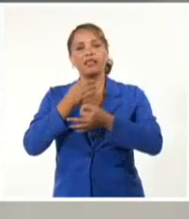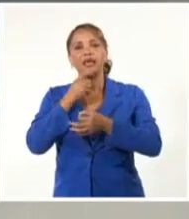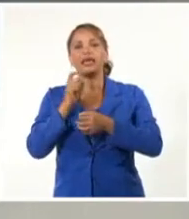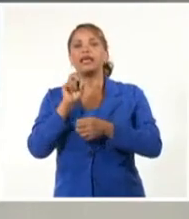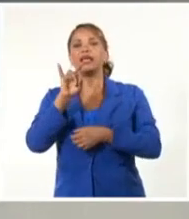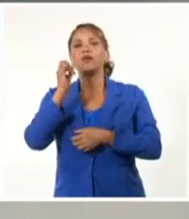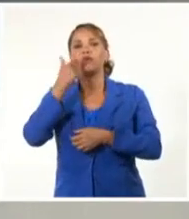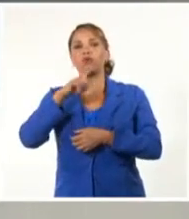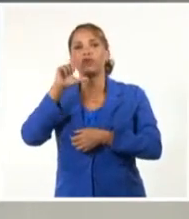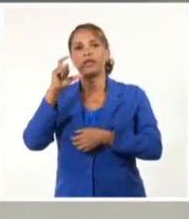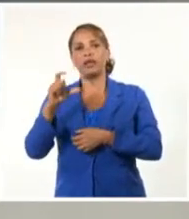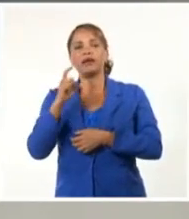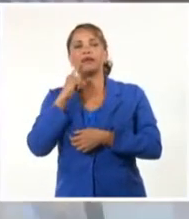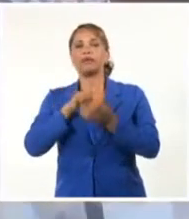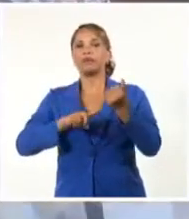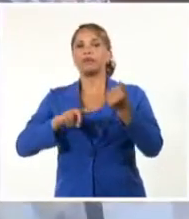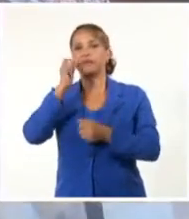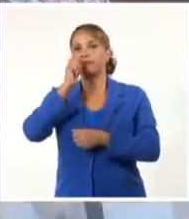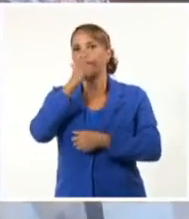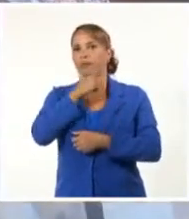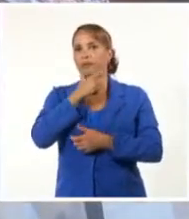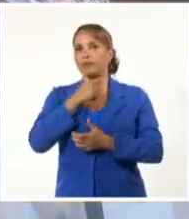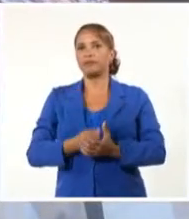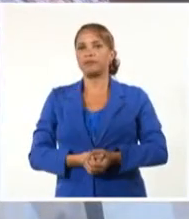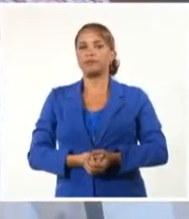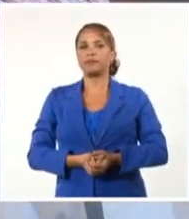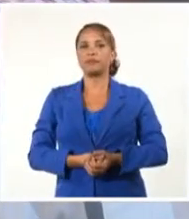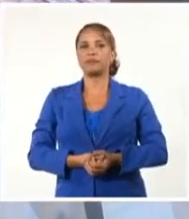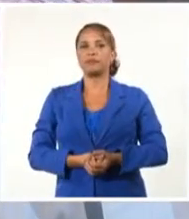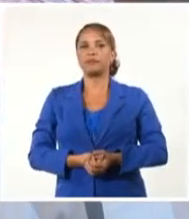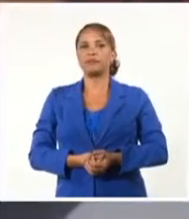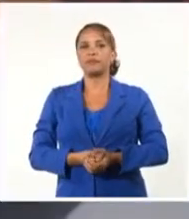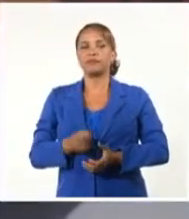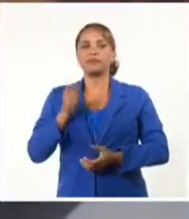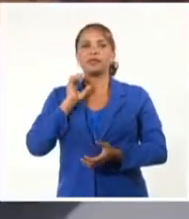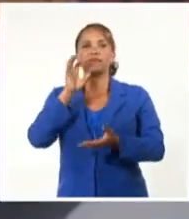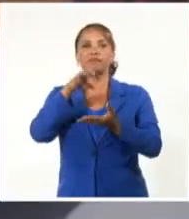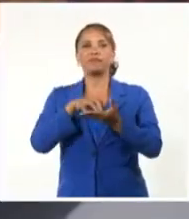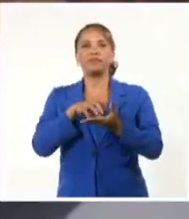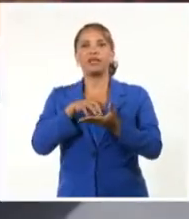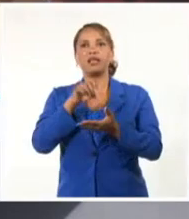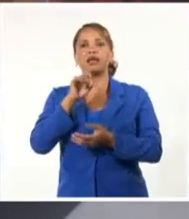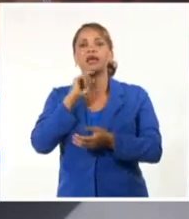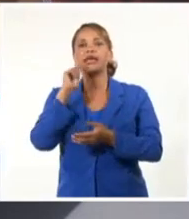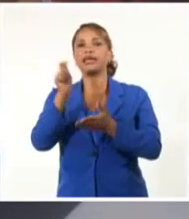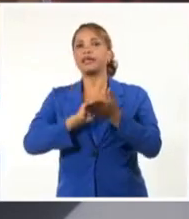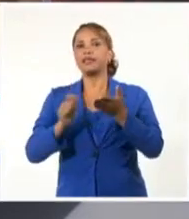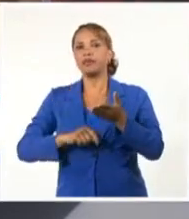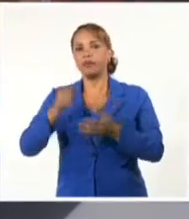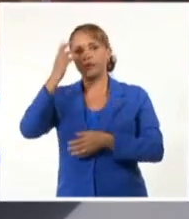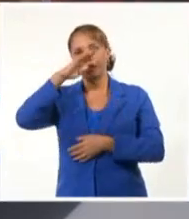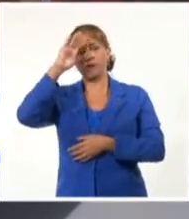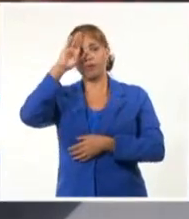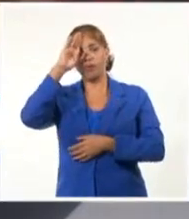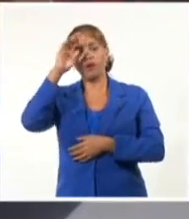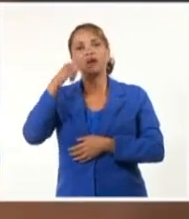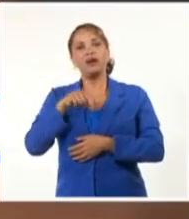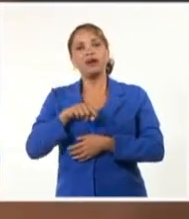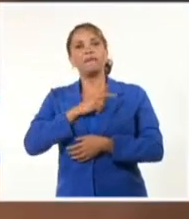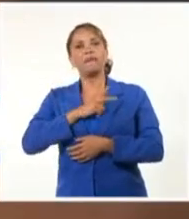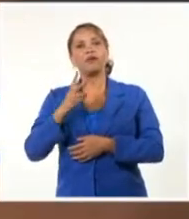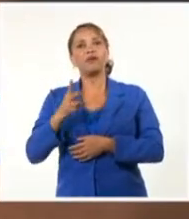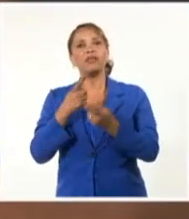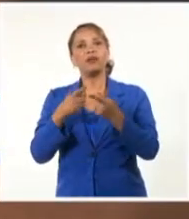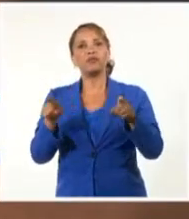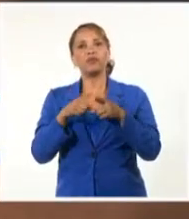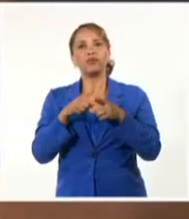y Artistas de Cuba en Ciego de Ávila. La filial avileña de la Unión de Escritores y Artistas de Cuba acogió a la vanguardia musical del